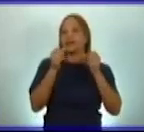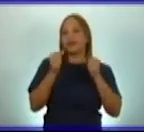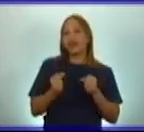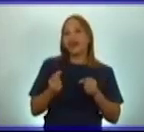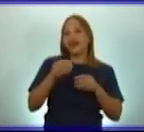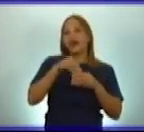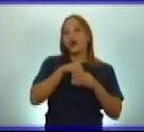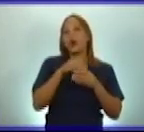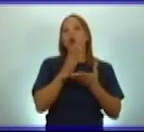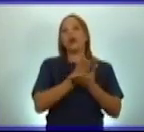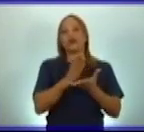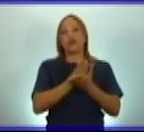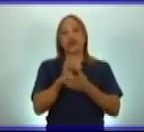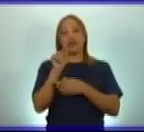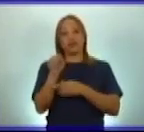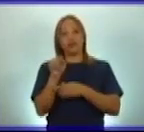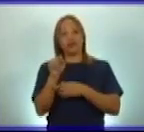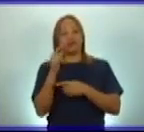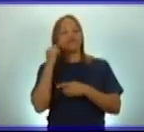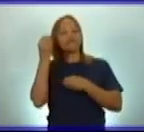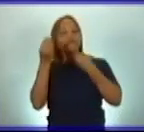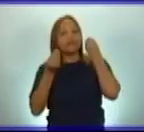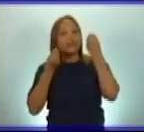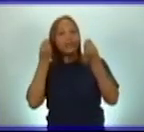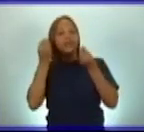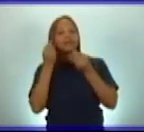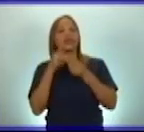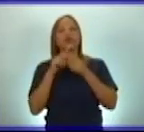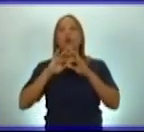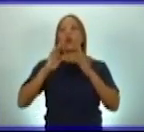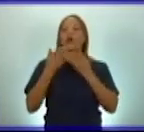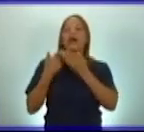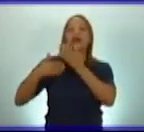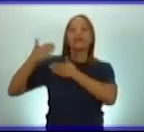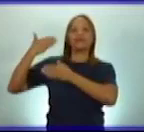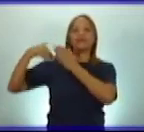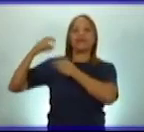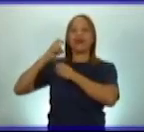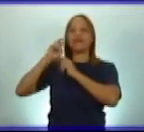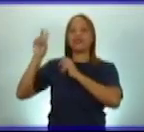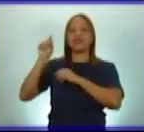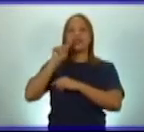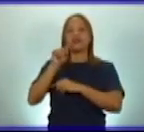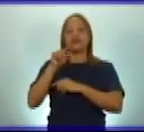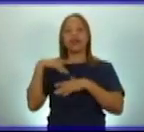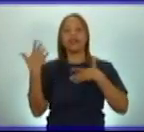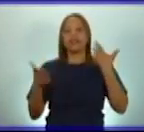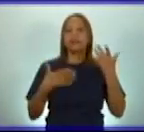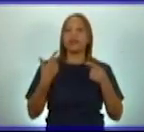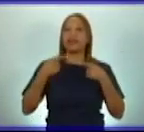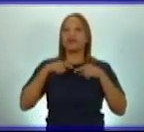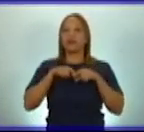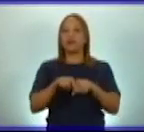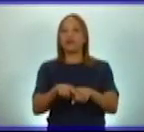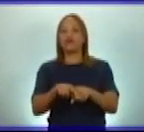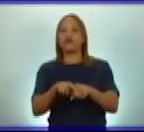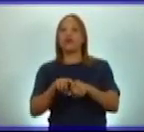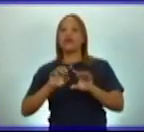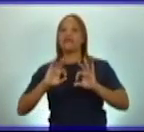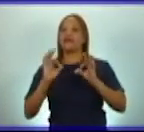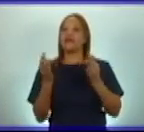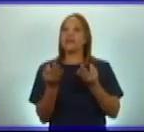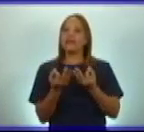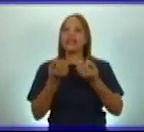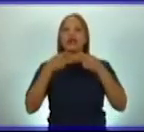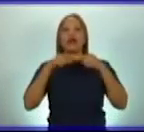en tu escuela. Piensa a lo largo de tu vida cuántas actividades has realizado con tu familia o en tu